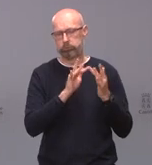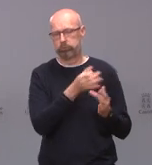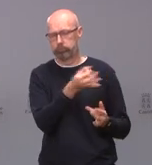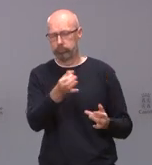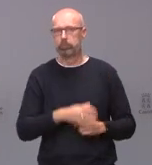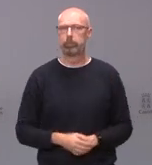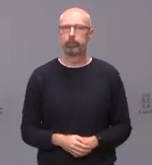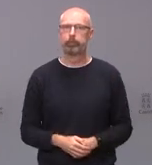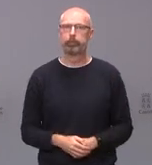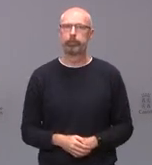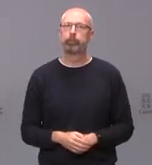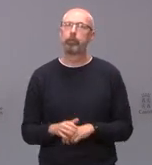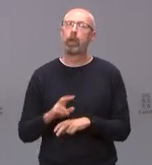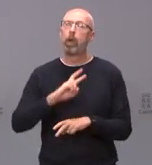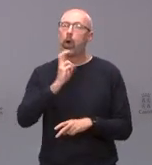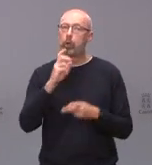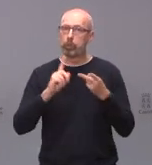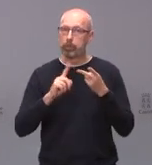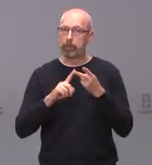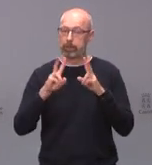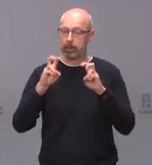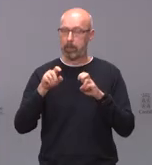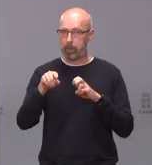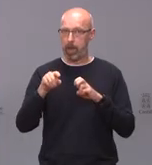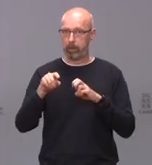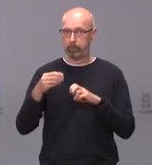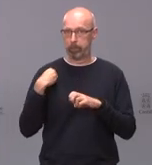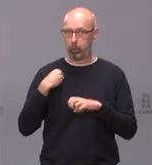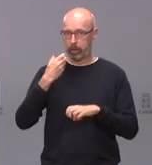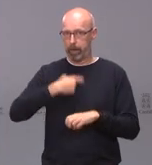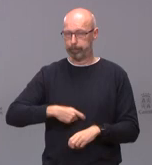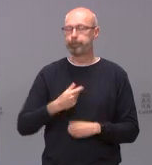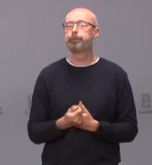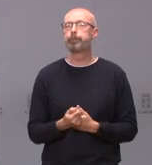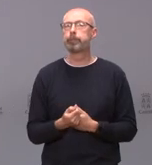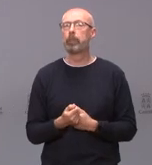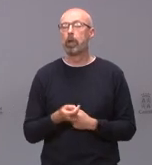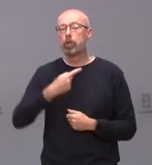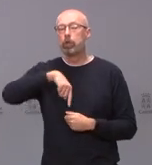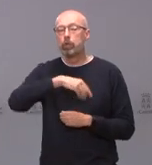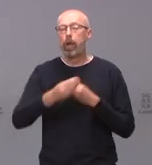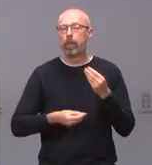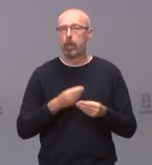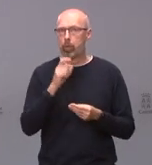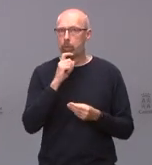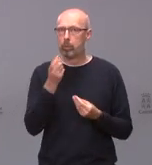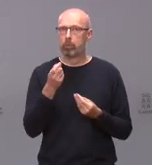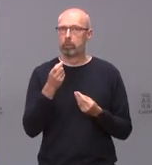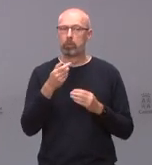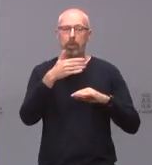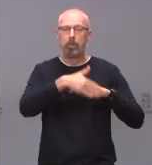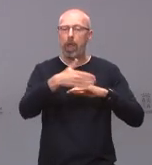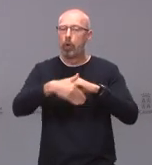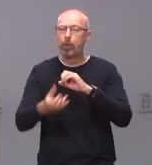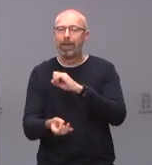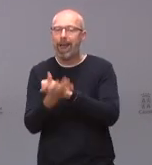respecto a la cuestión planteada a este consejero bueno nosotros lo que hacemos es no establecer un plazo de implantación